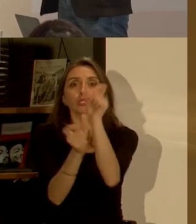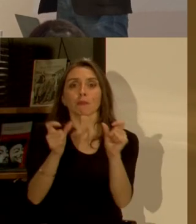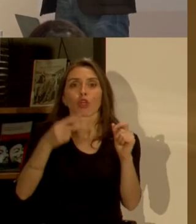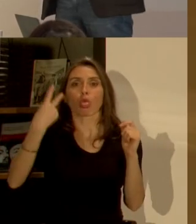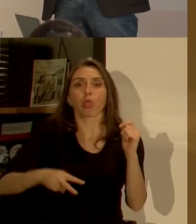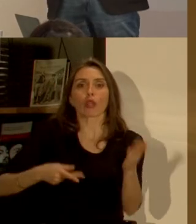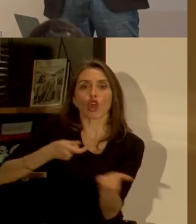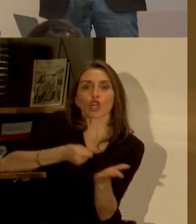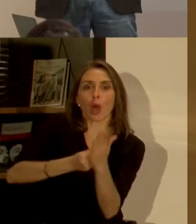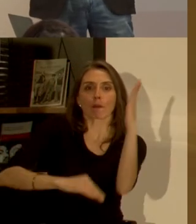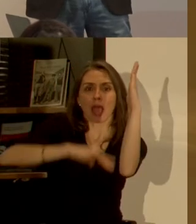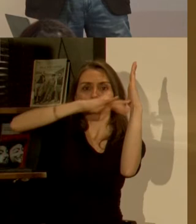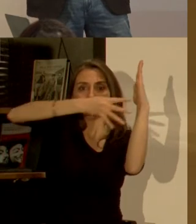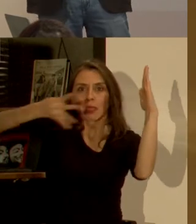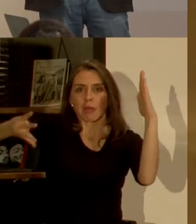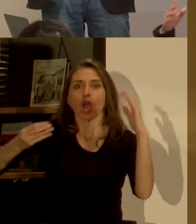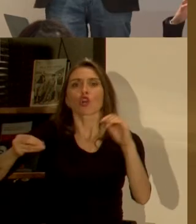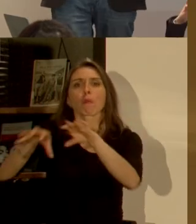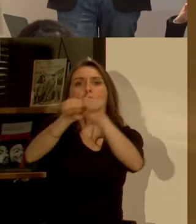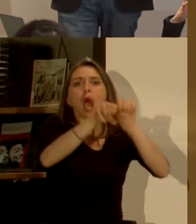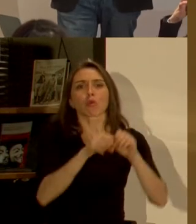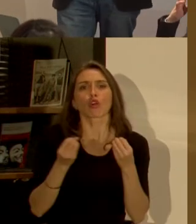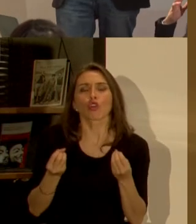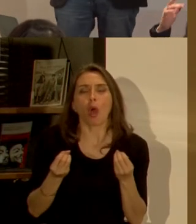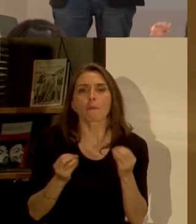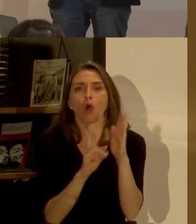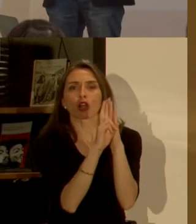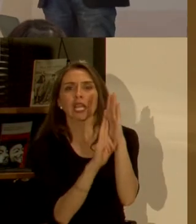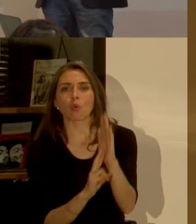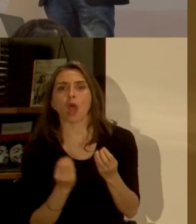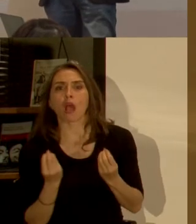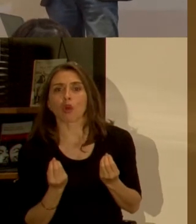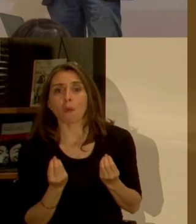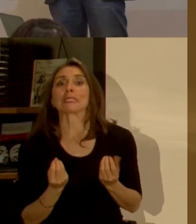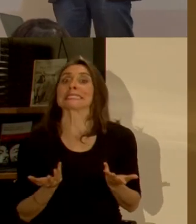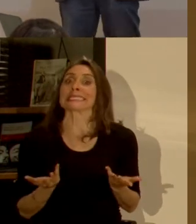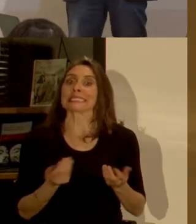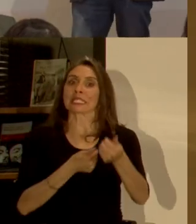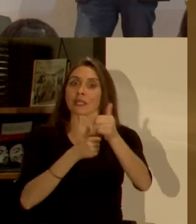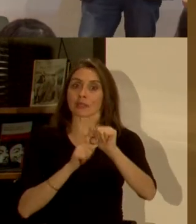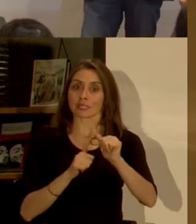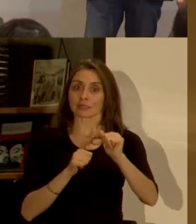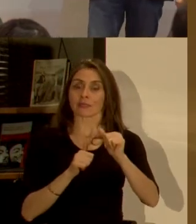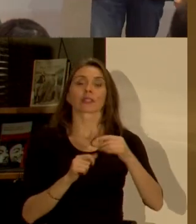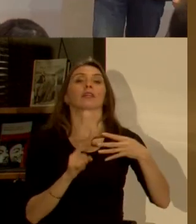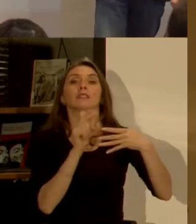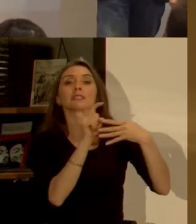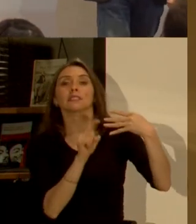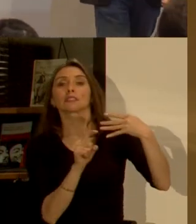propietarios ¿cómo se van a poner de acuerdo? ¿cómo van a poder regular eso? el gran desafío cierro con las claves